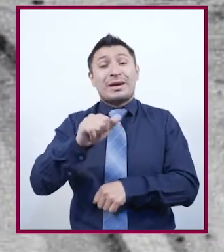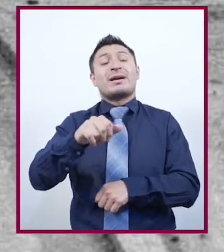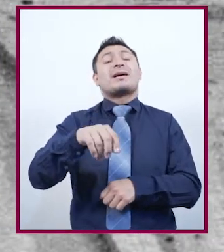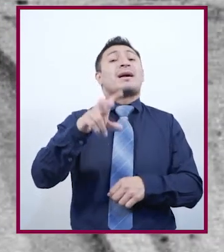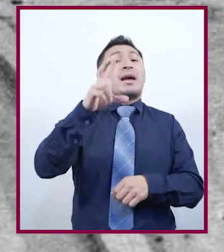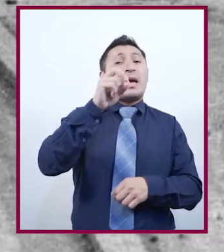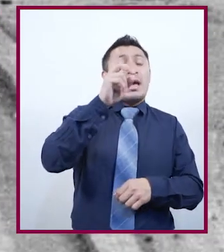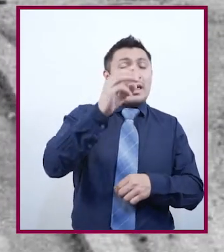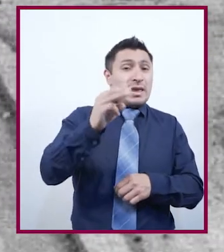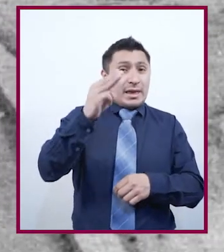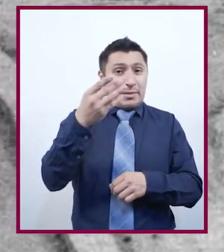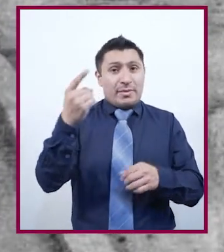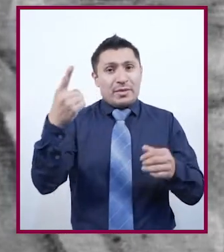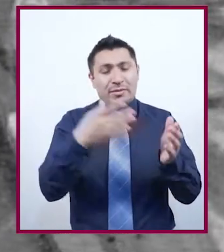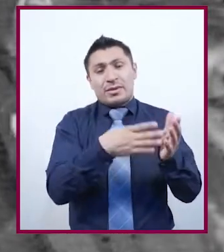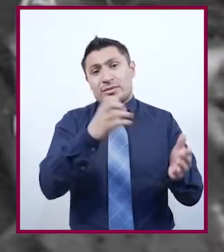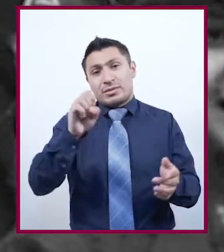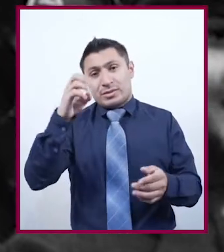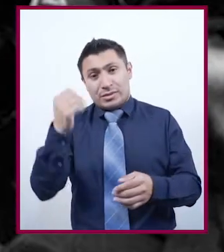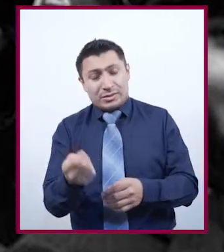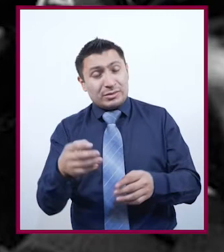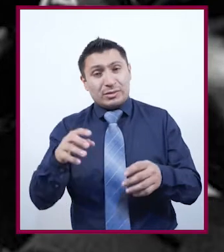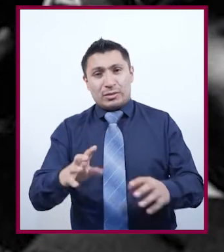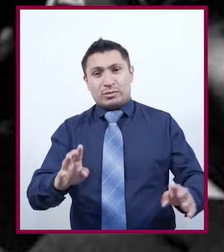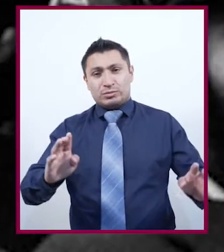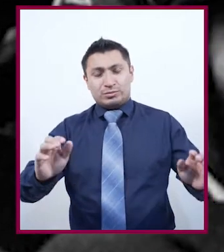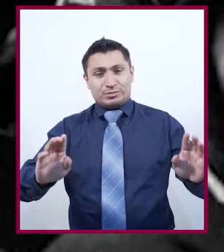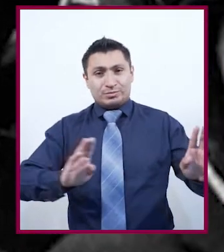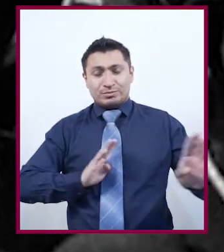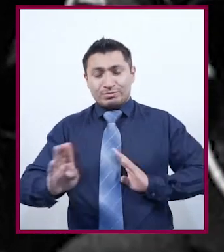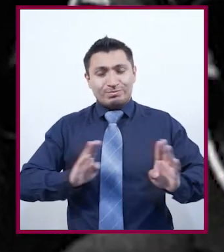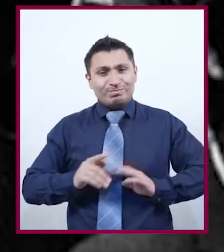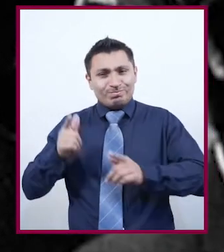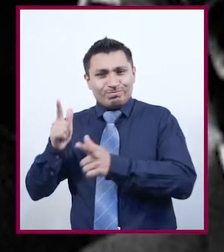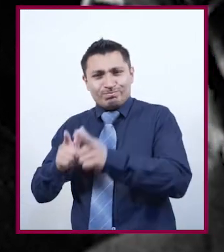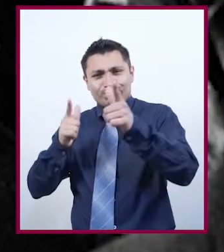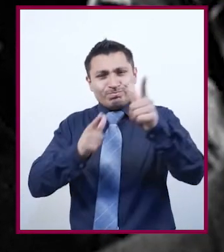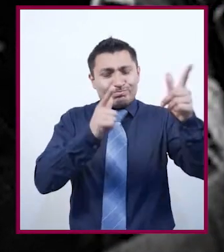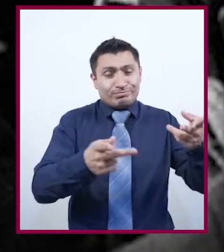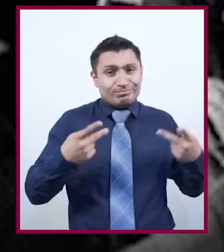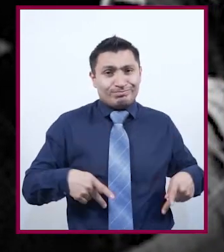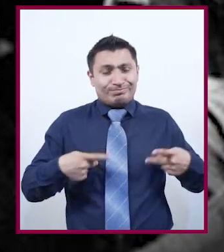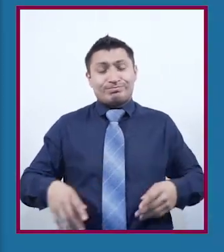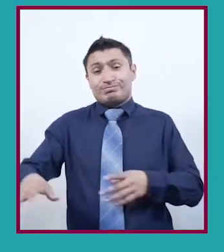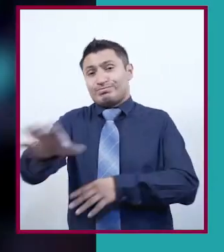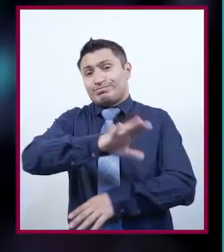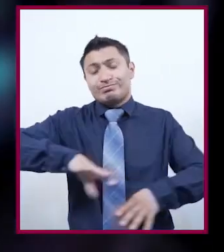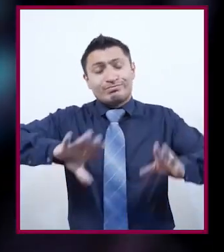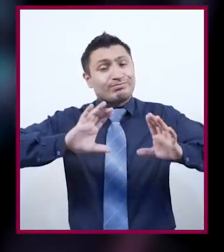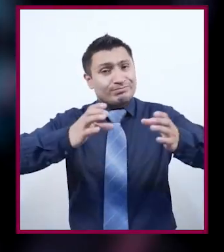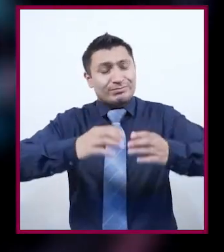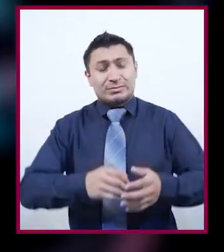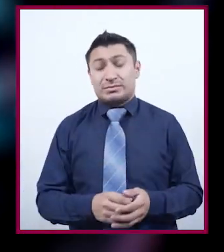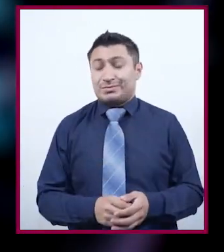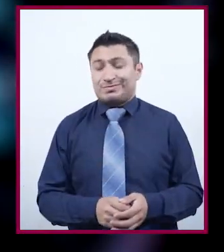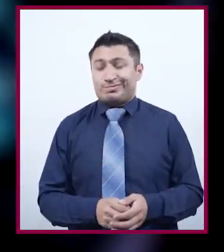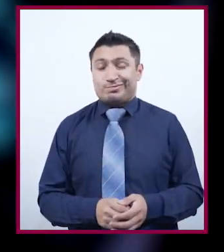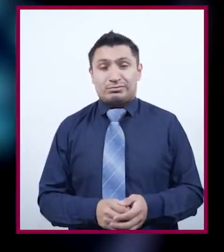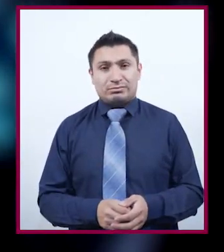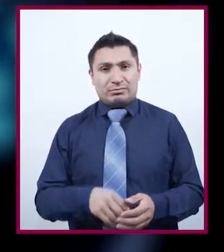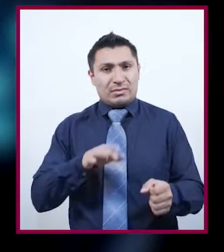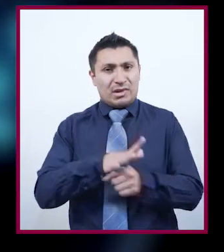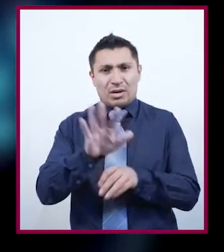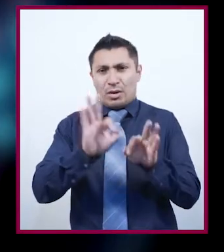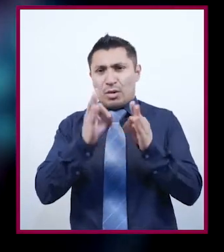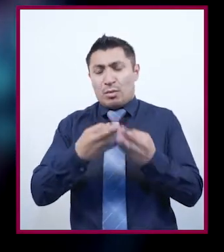29 y 30 de mayo del 69, donde se enfrentó el ejército con importantes sectores de la población. ¿Qué